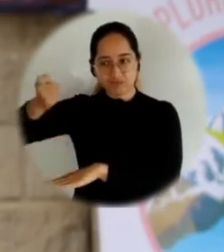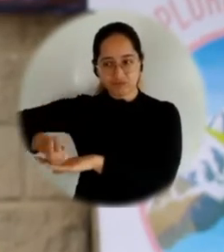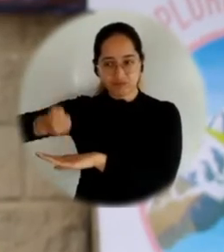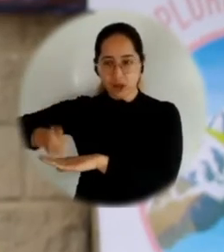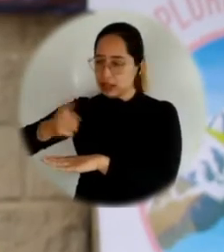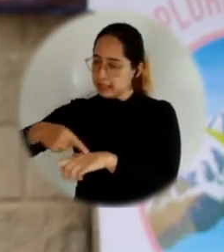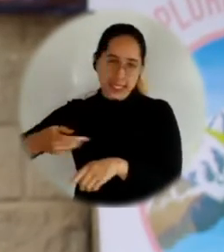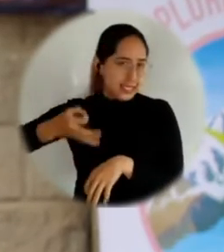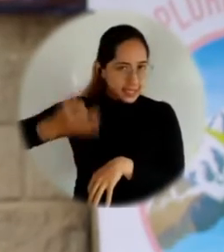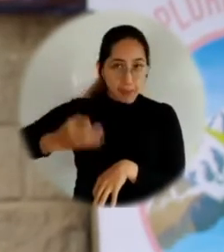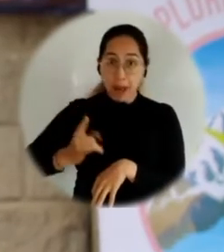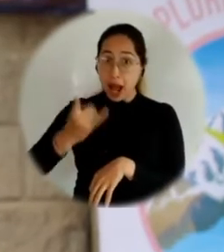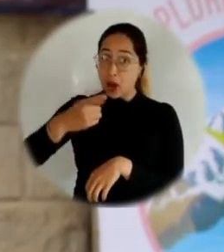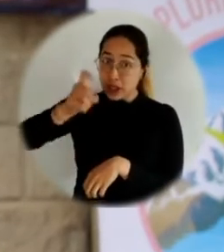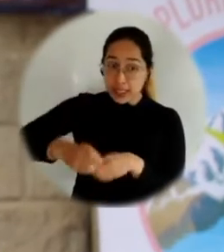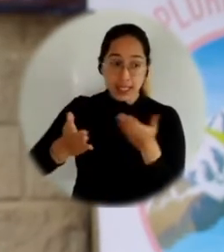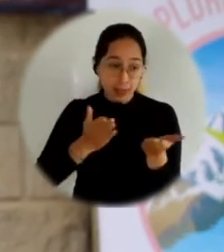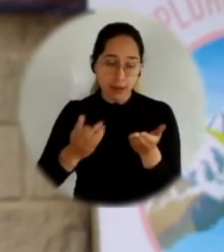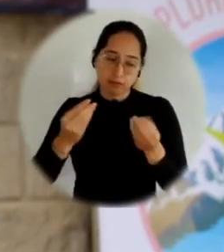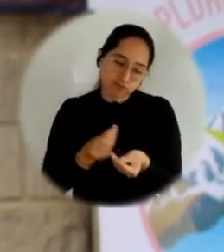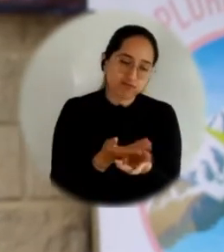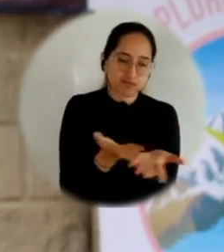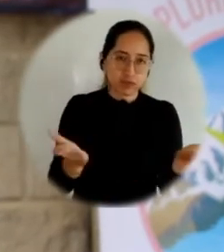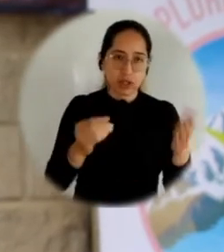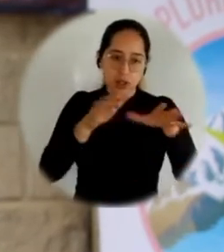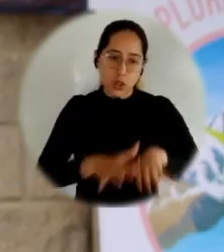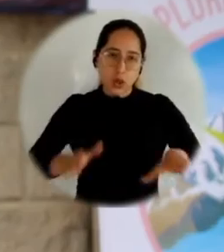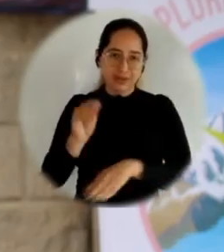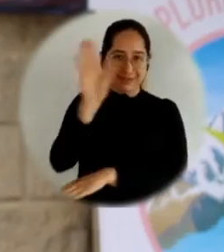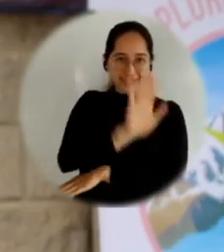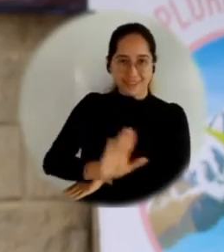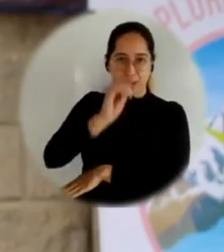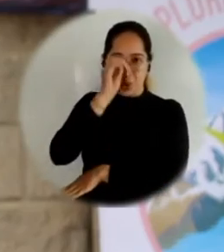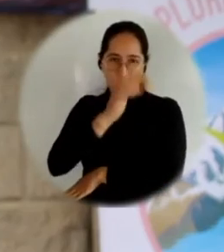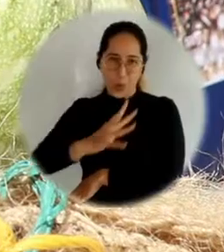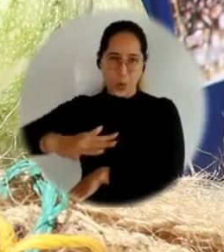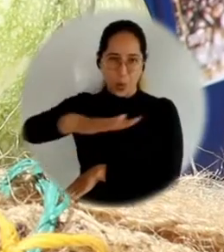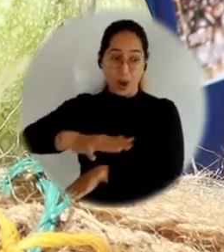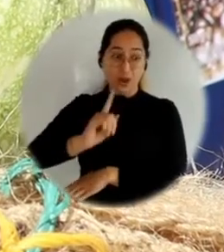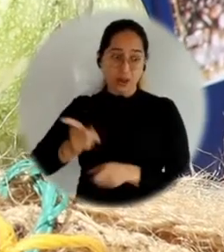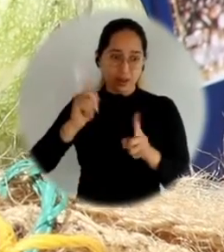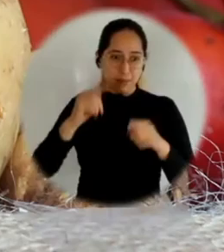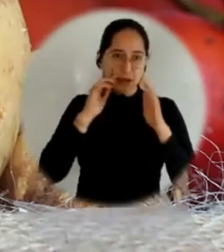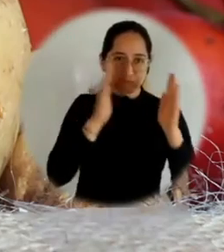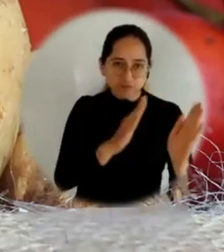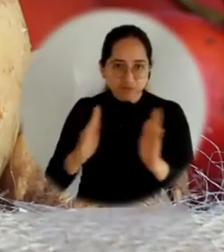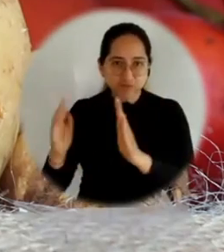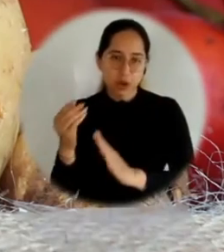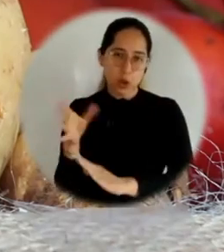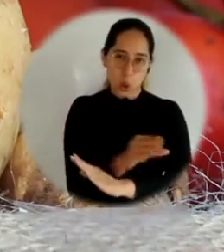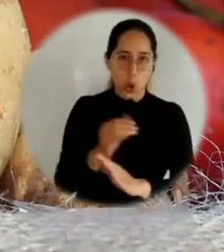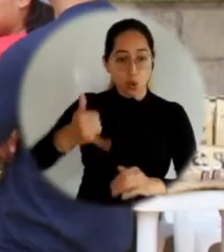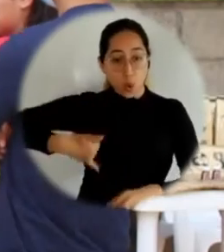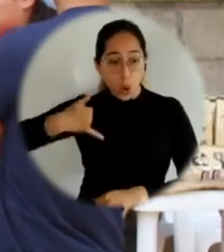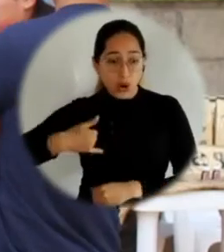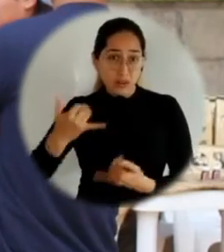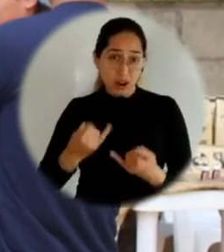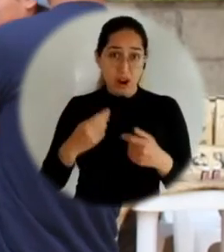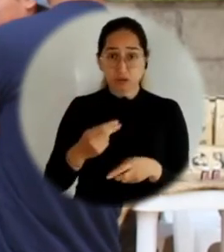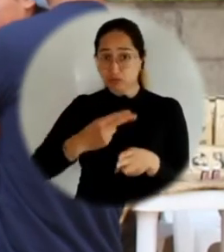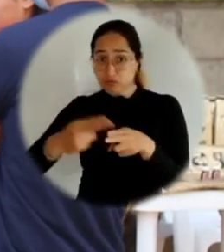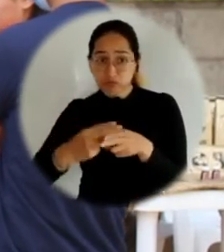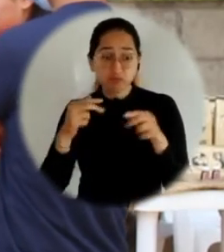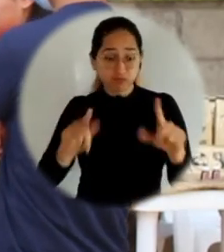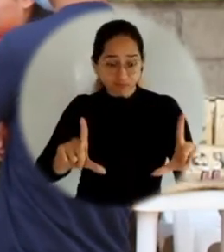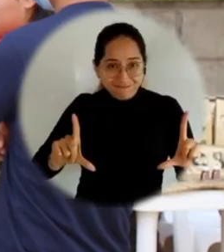el consultorio jurídico siempre estará presto a prestar los servicios a toda la población del departamento del Magdalena. De vital importancia para los chicos,